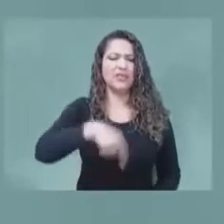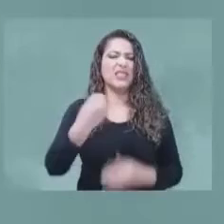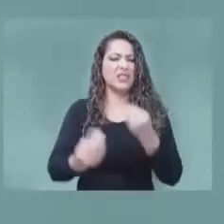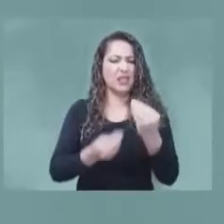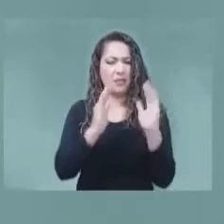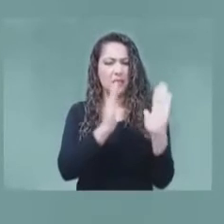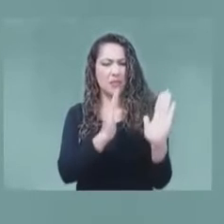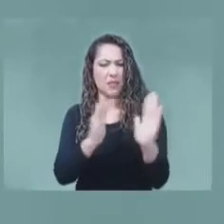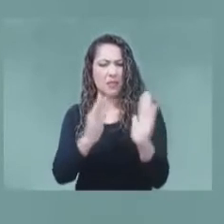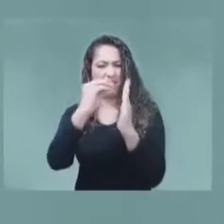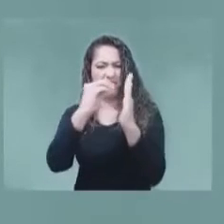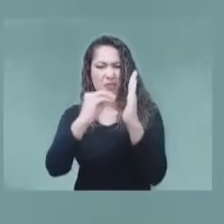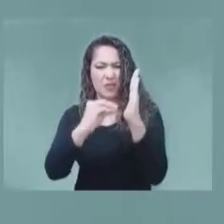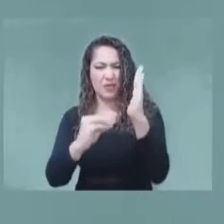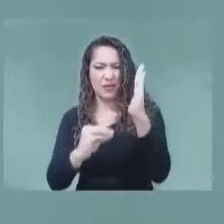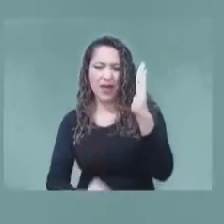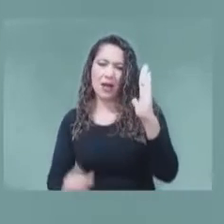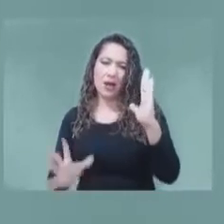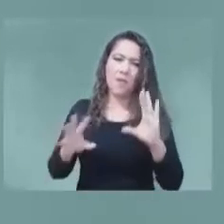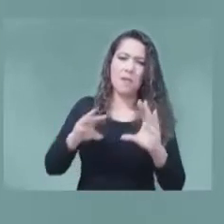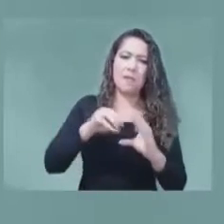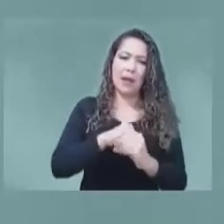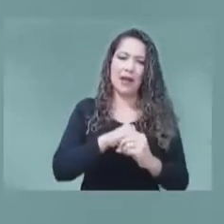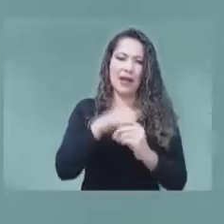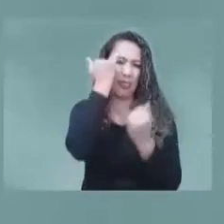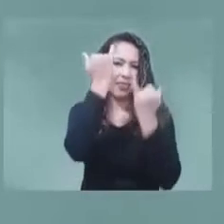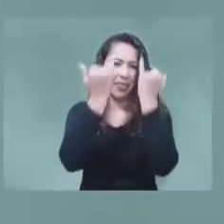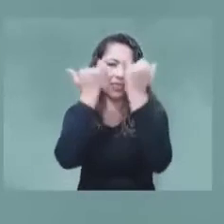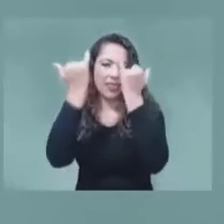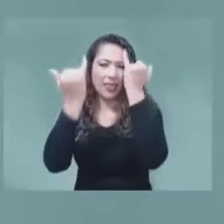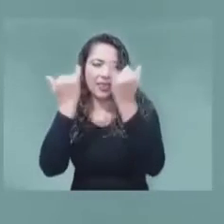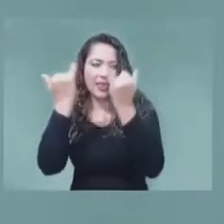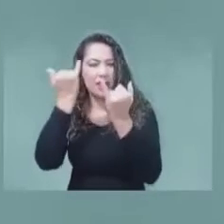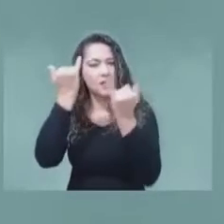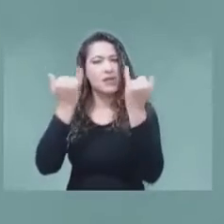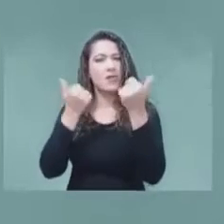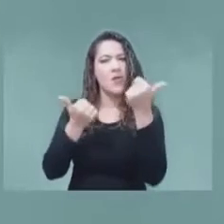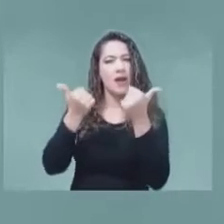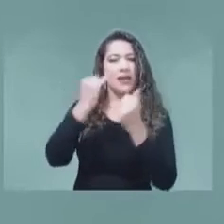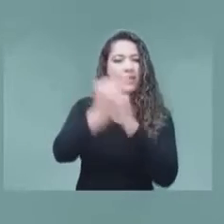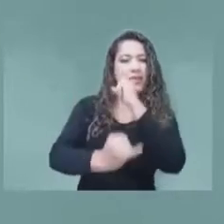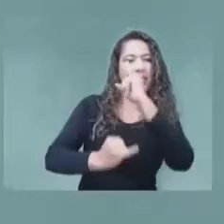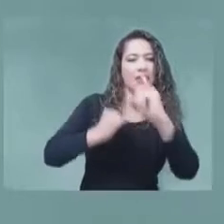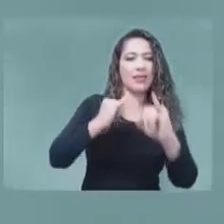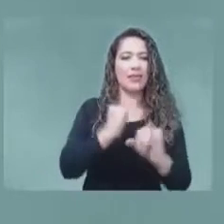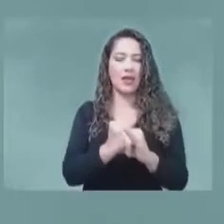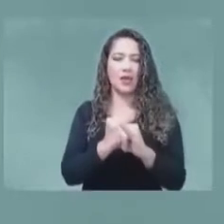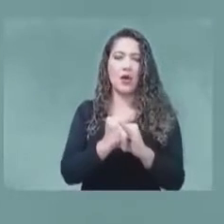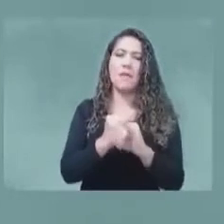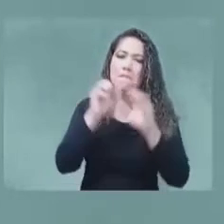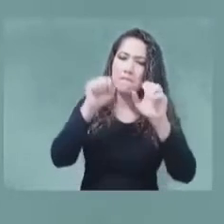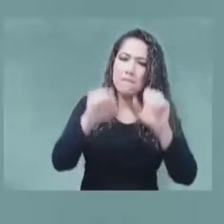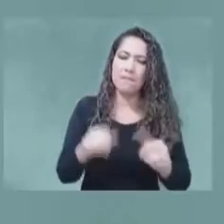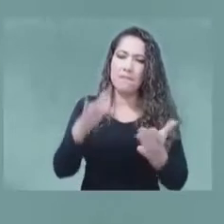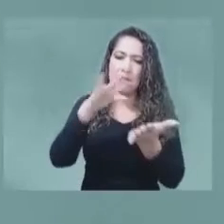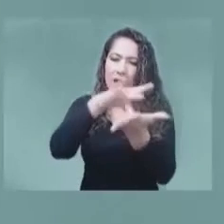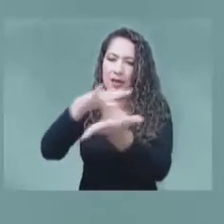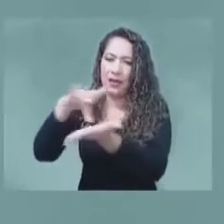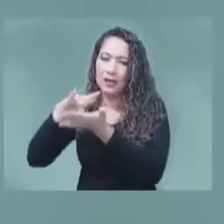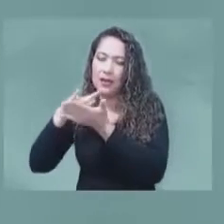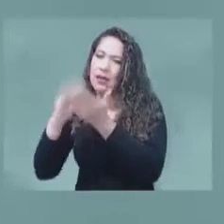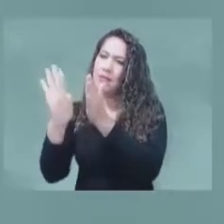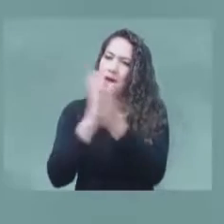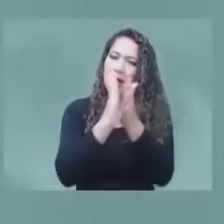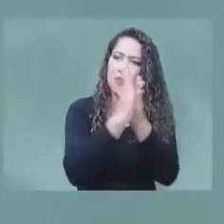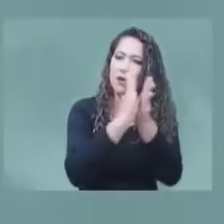tendencias internacionales identificadas desde nuestro equipo y que permita a los asistentes conocer la información más relevante al respecto,